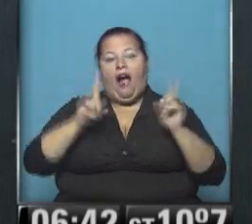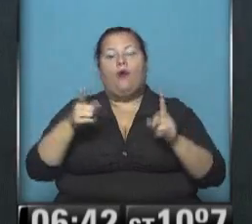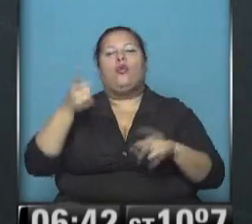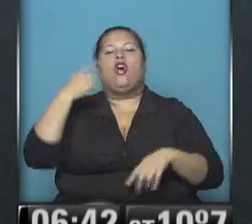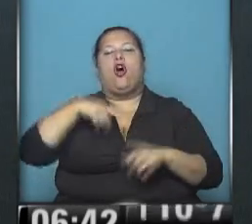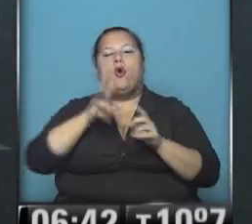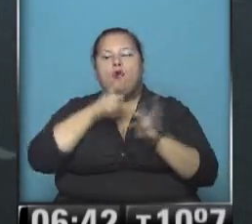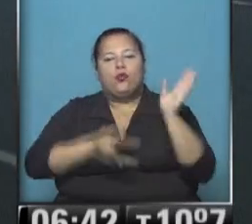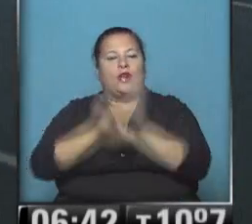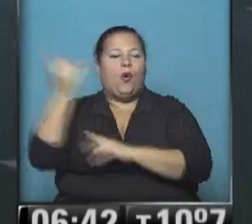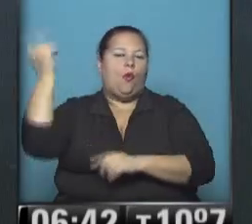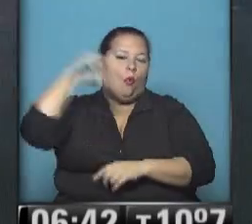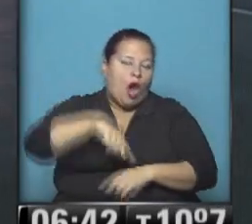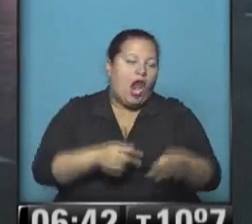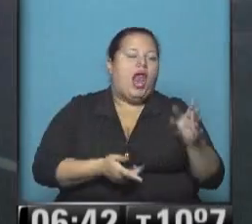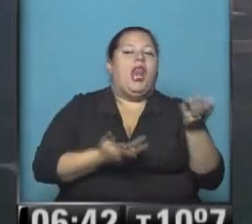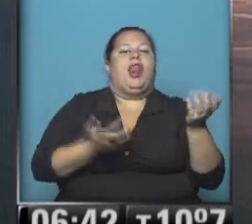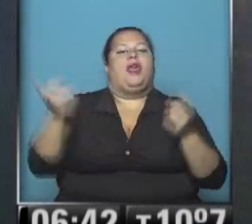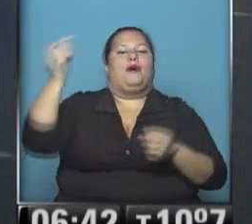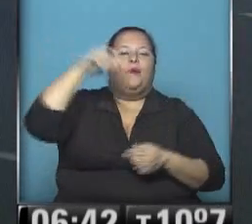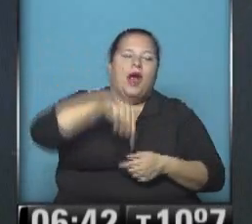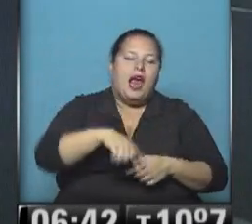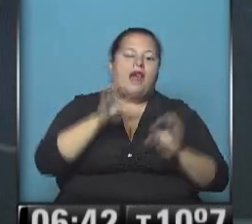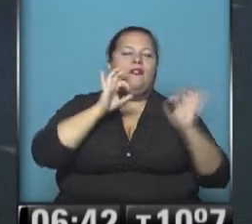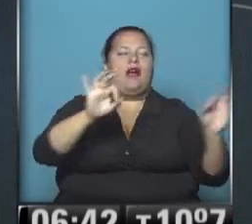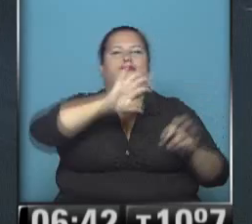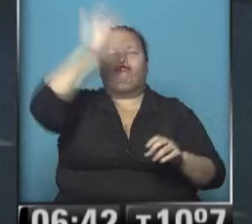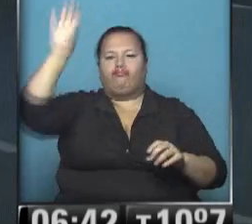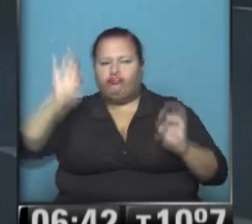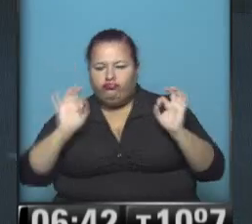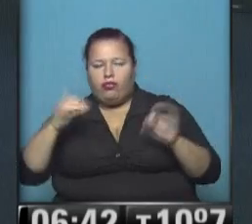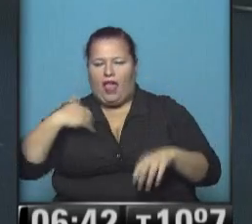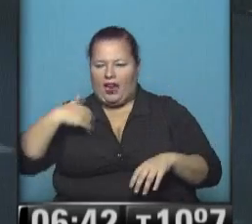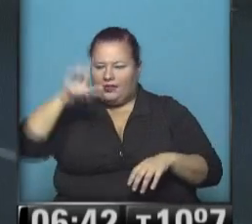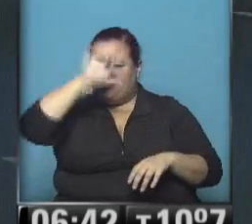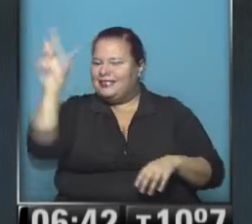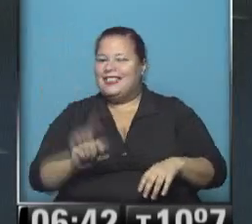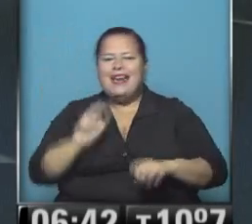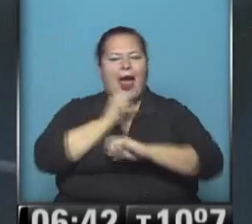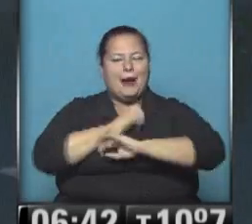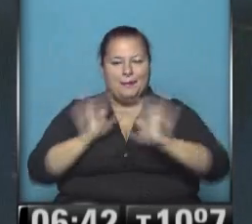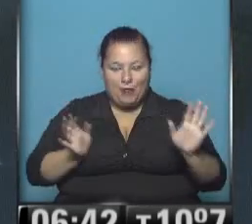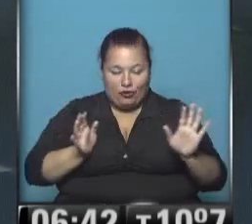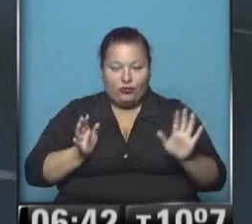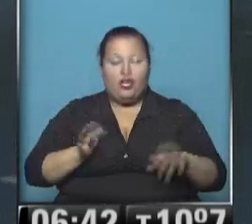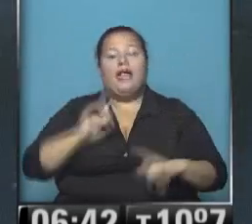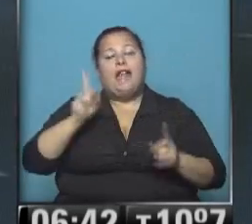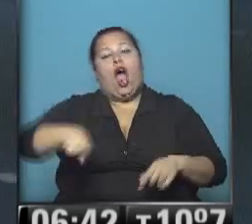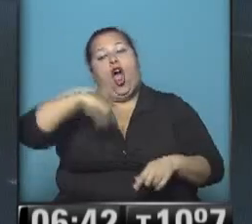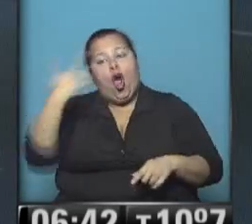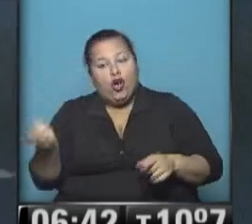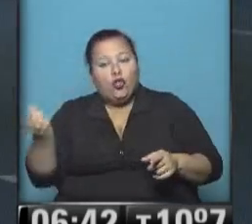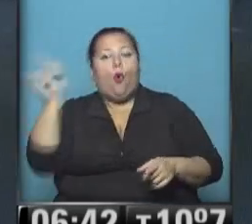usando alguna de las rutas nacionales y provinciales que vuelven de los distintos centros turísticos de nuestro preciosísimo país también otros amigos